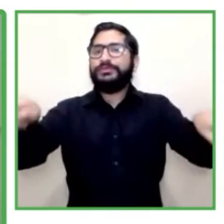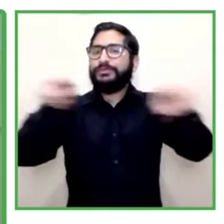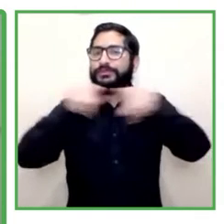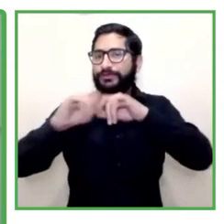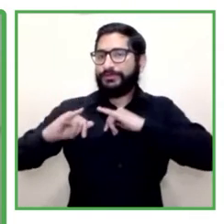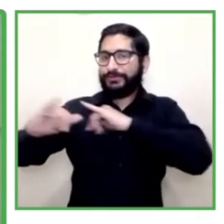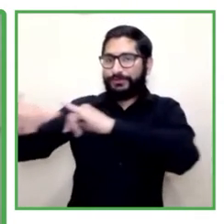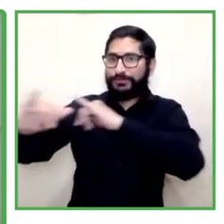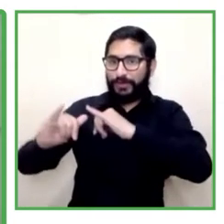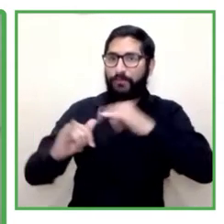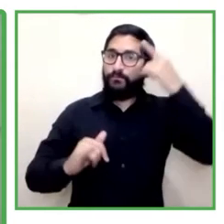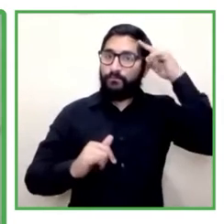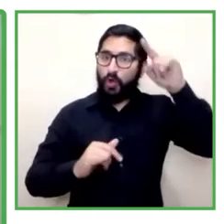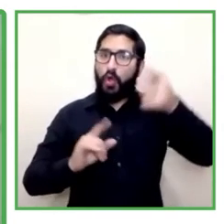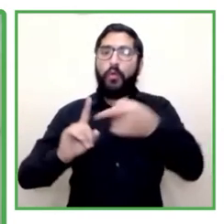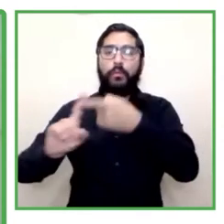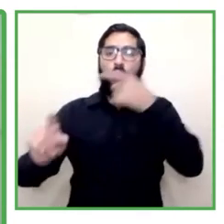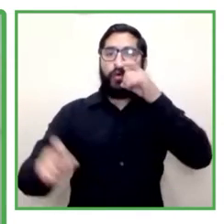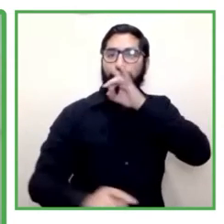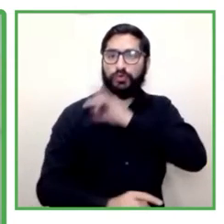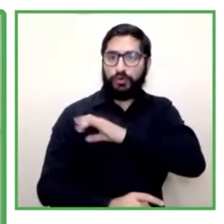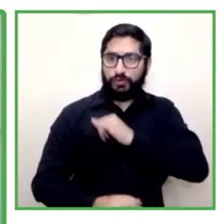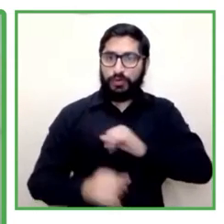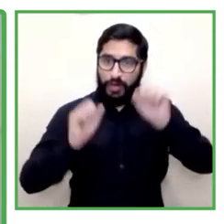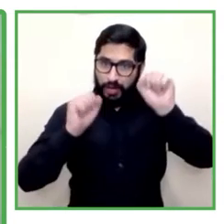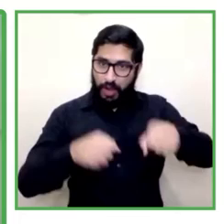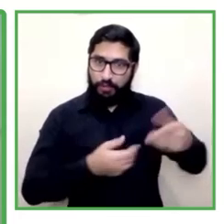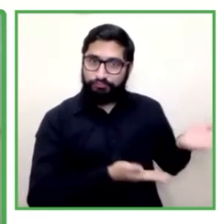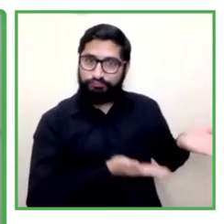gracias por tu participación en este panel. Adelante.